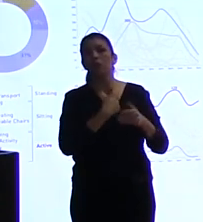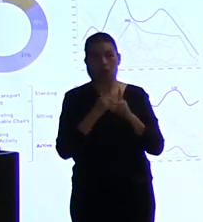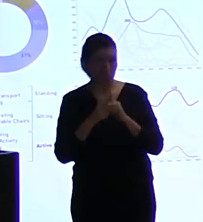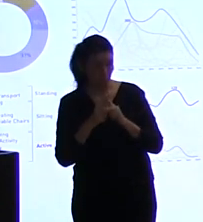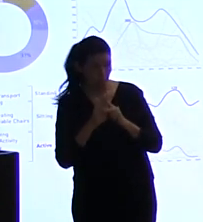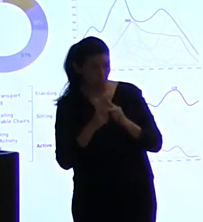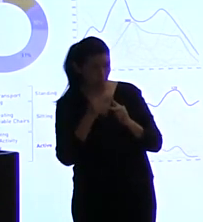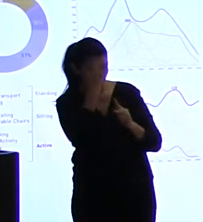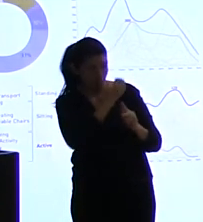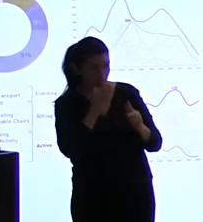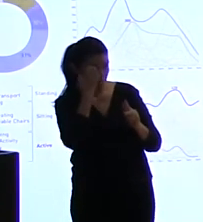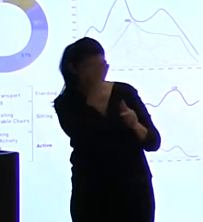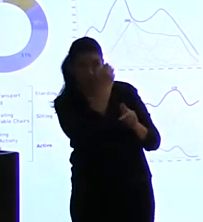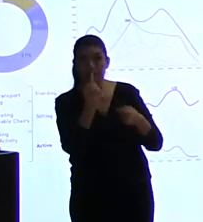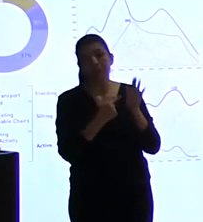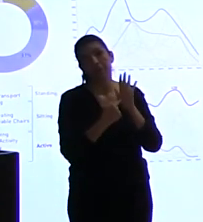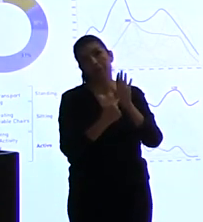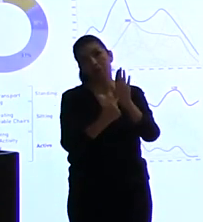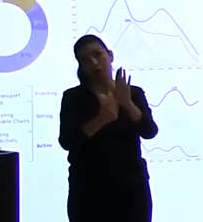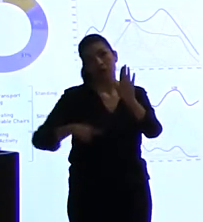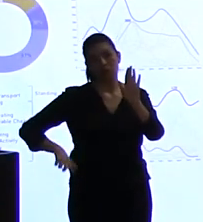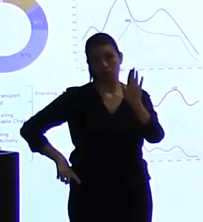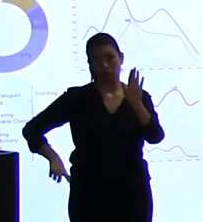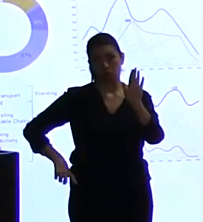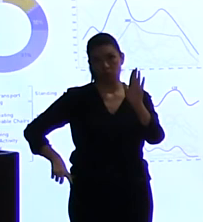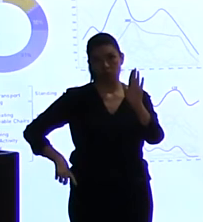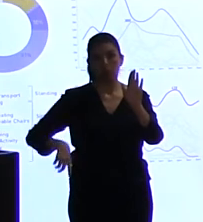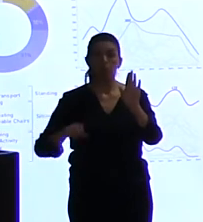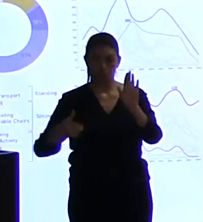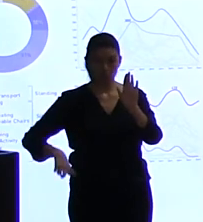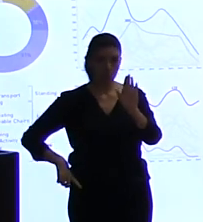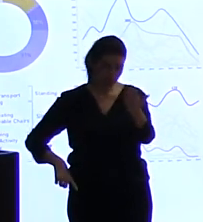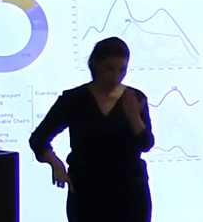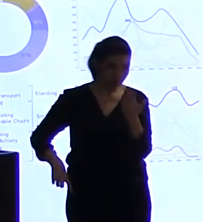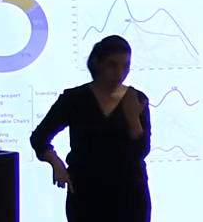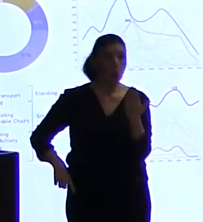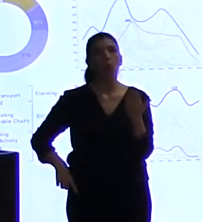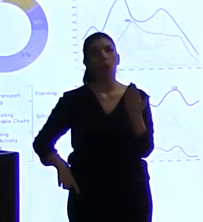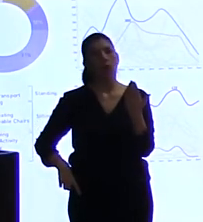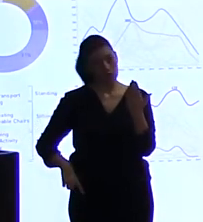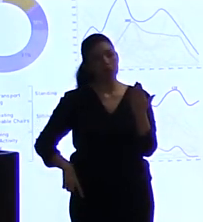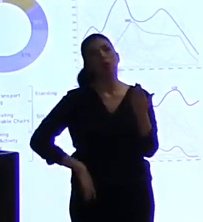podía salir adelante, las cosas han ido cambiando hasta cuando no hemos realizado los primeros pilotos.